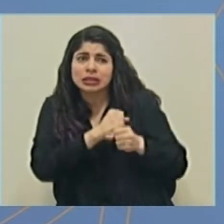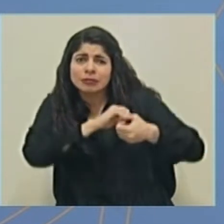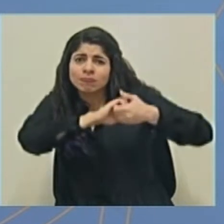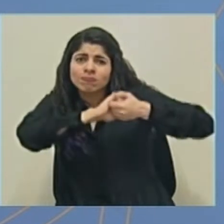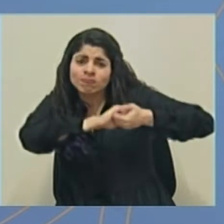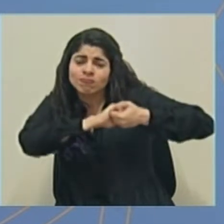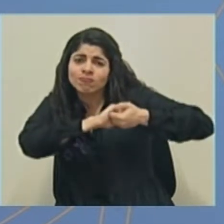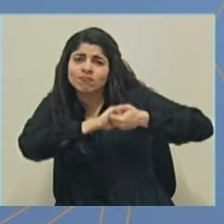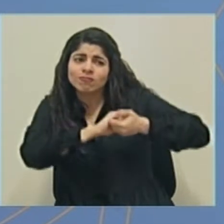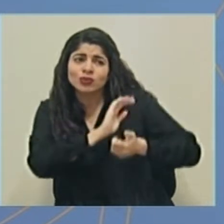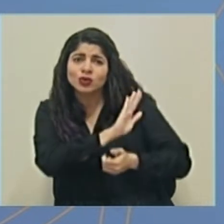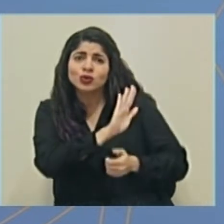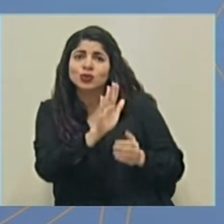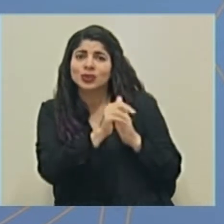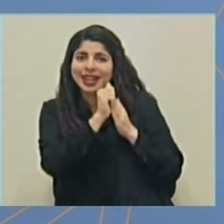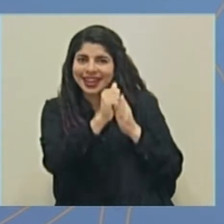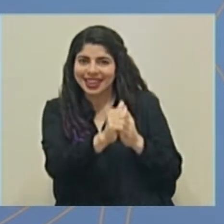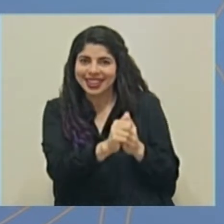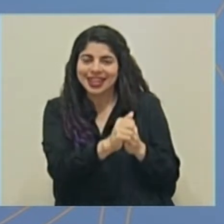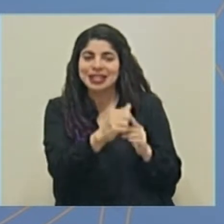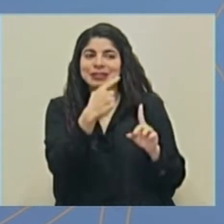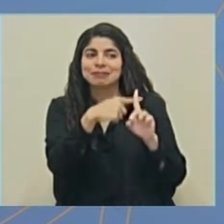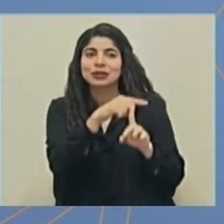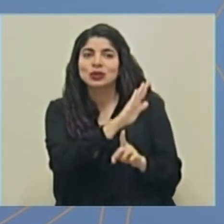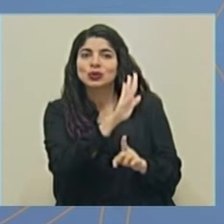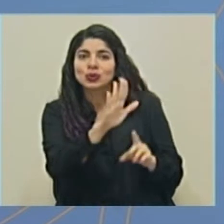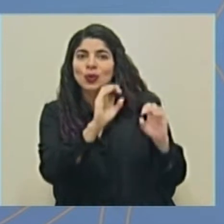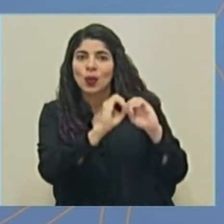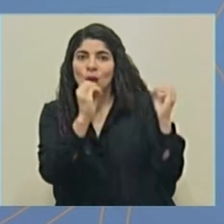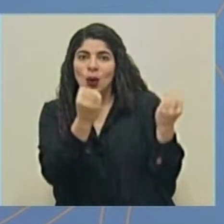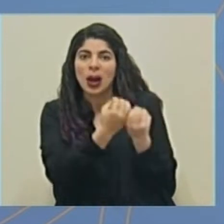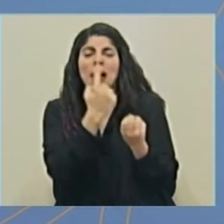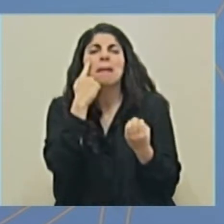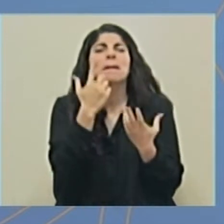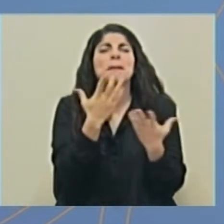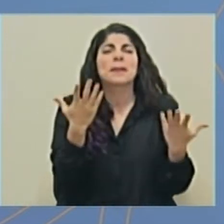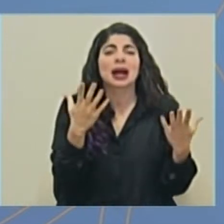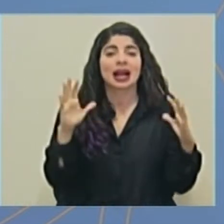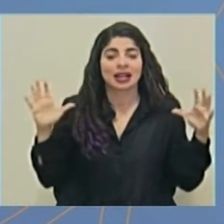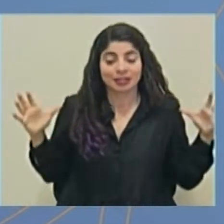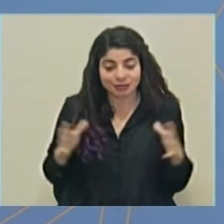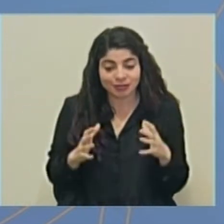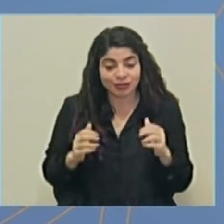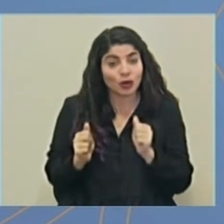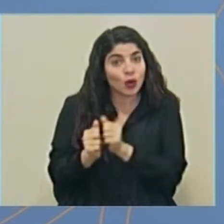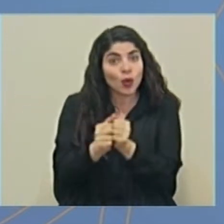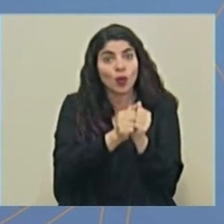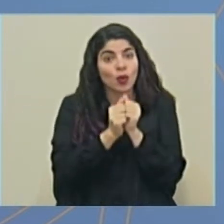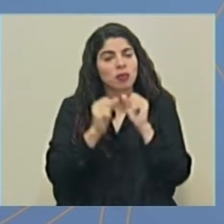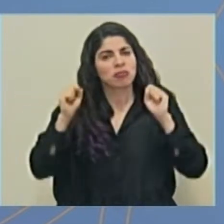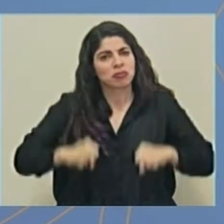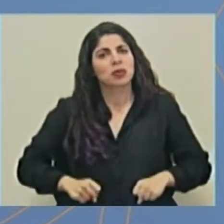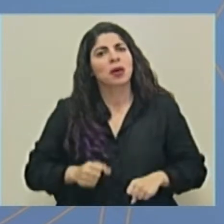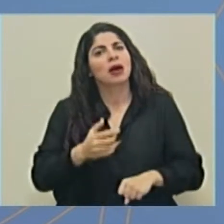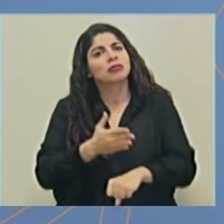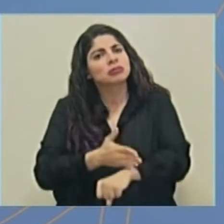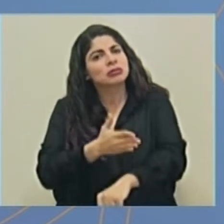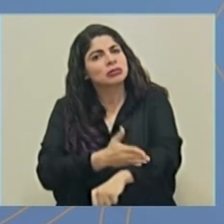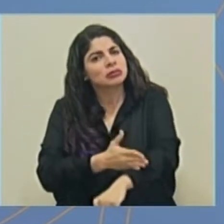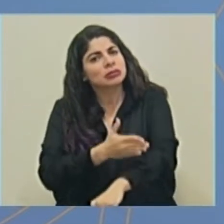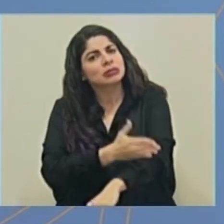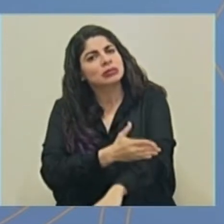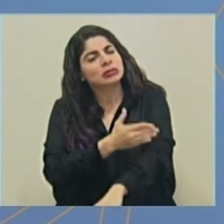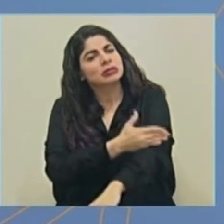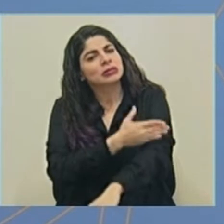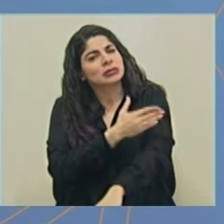con sus liderazgos y sus organizaciones para que juntos y juntas podamos avanzar en este